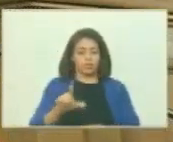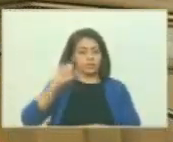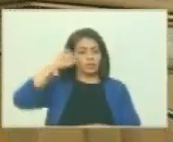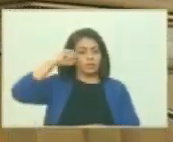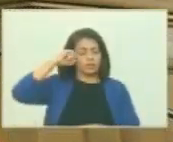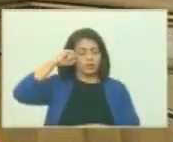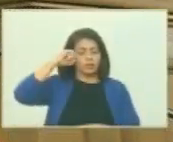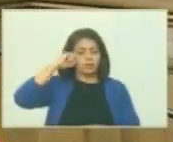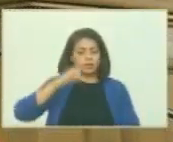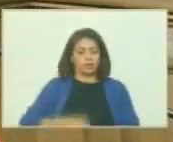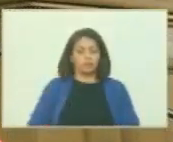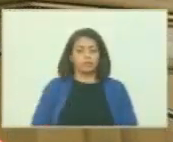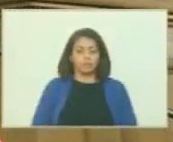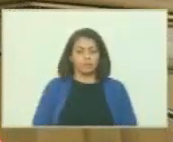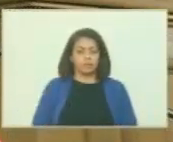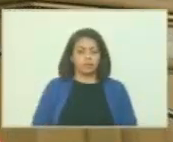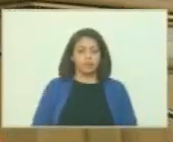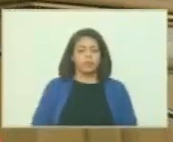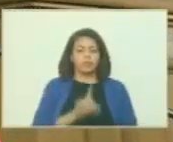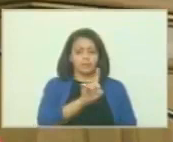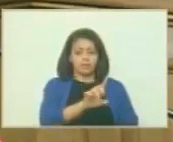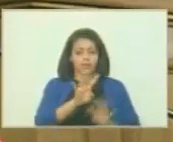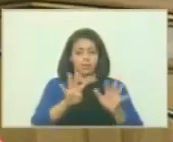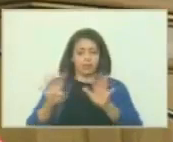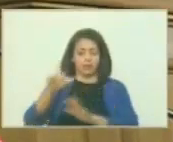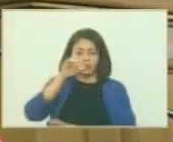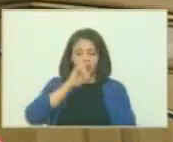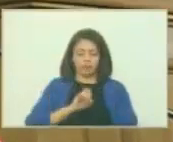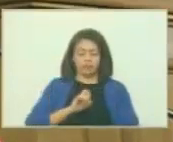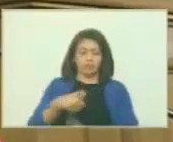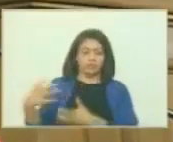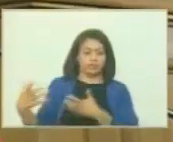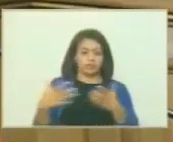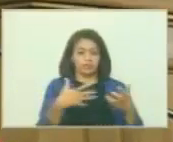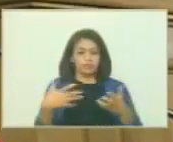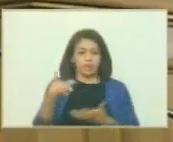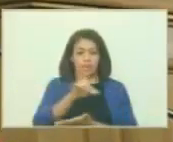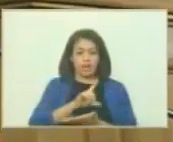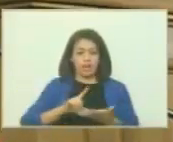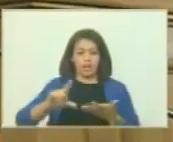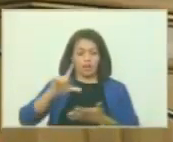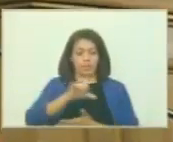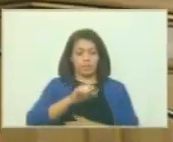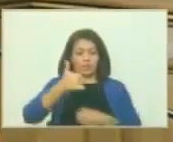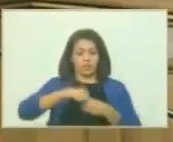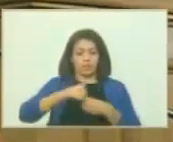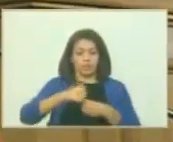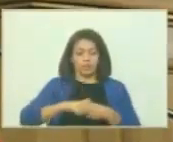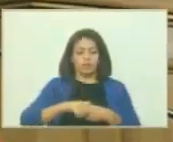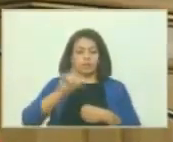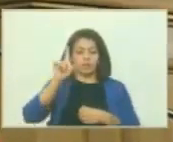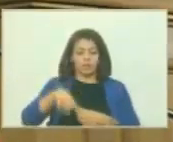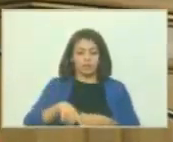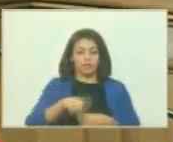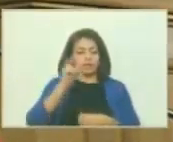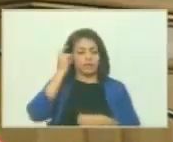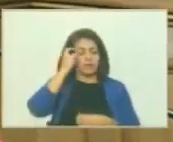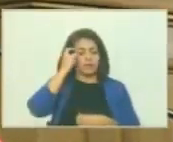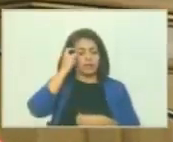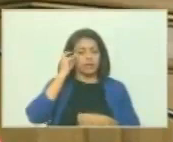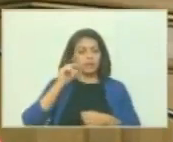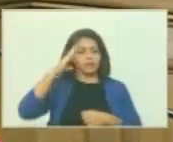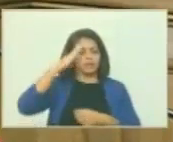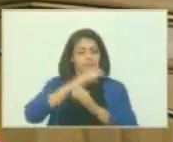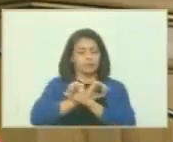conmemoró el 199 aniversario de la batalla naval del lago de Maracaibo y el día de la